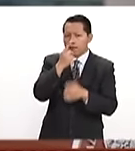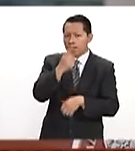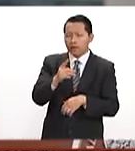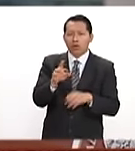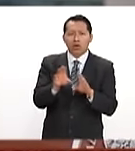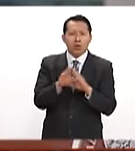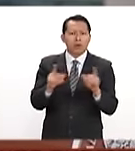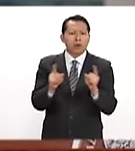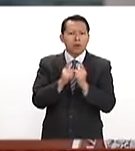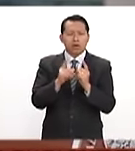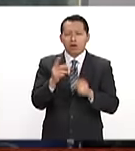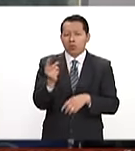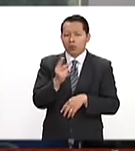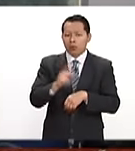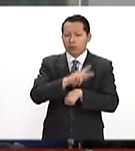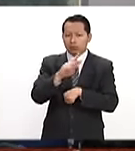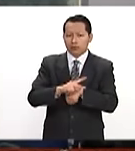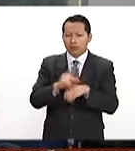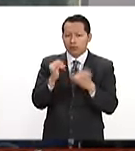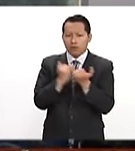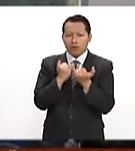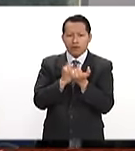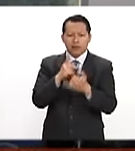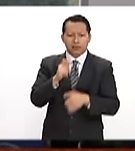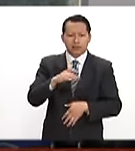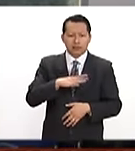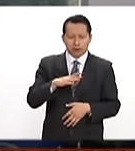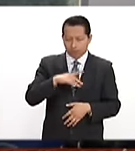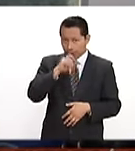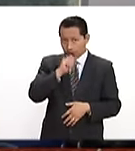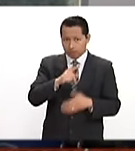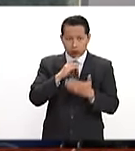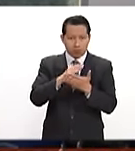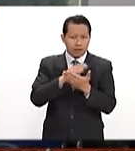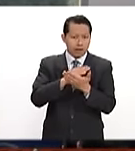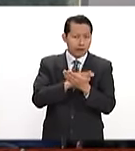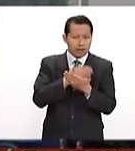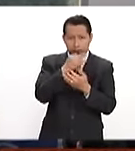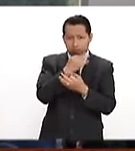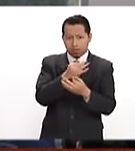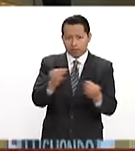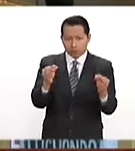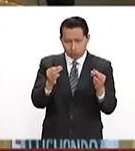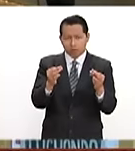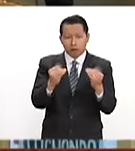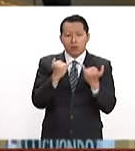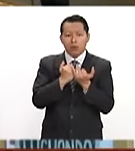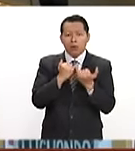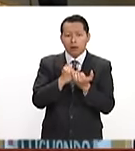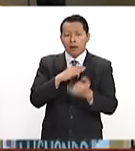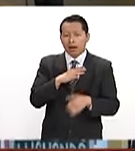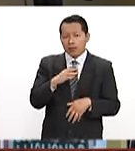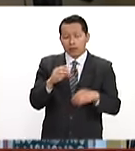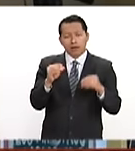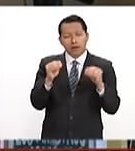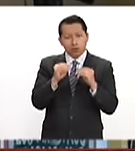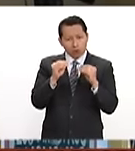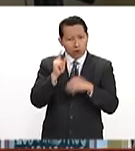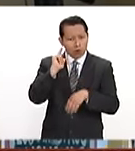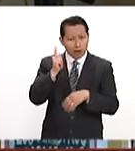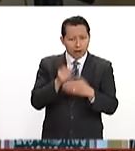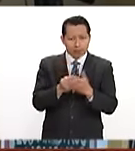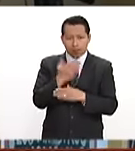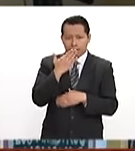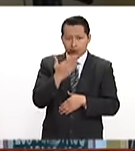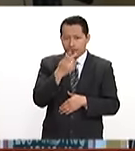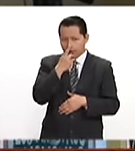encuentro entre ambas naciones, además de la existencia de una agenda que se hizo pública. Dijo que la negociación salga adelante y le reiteró